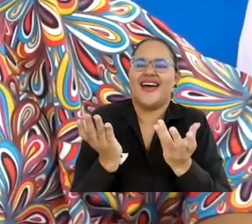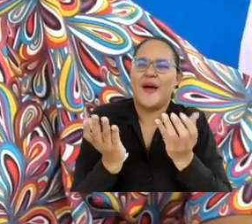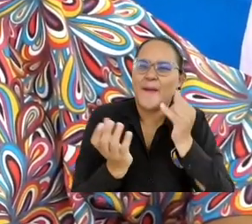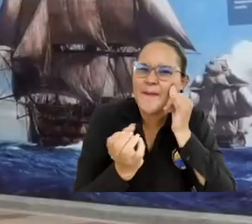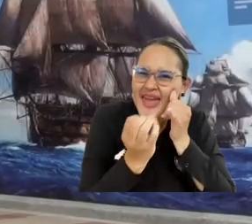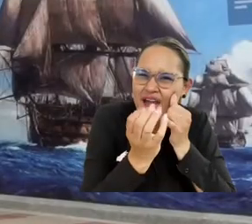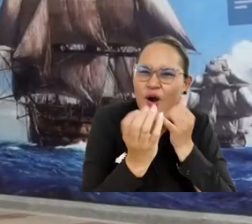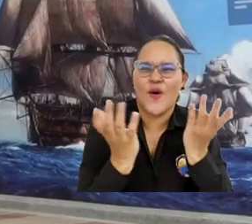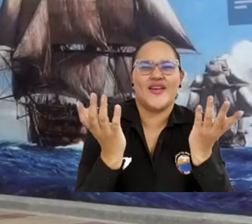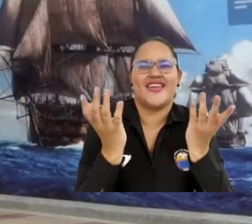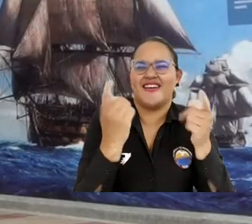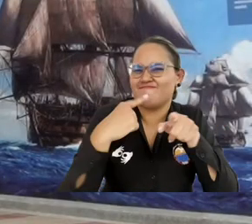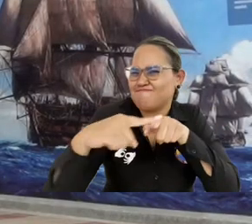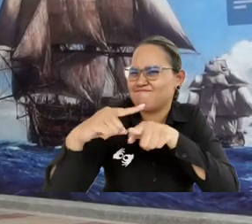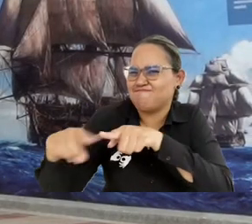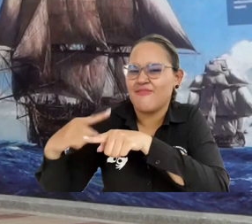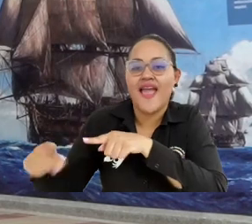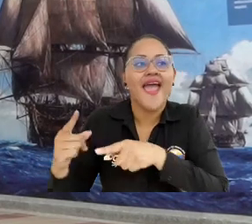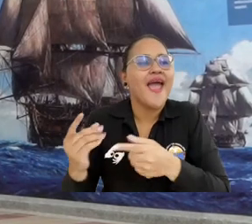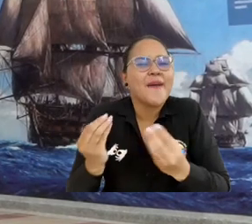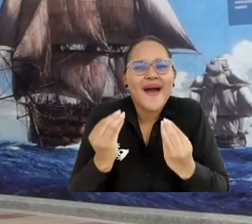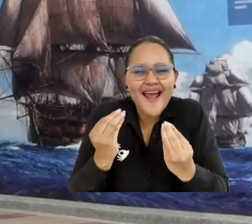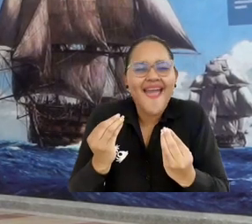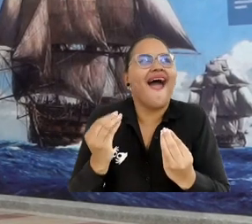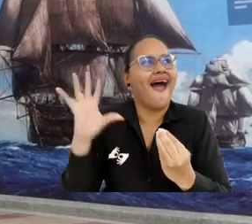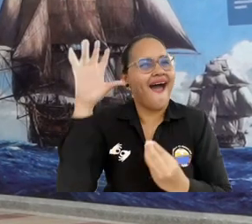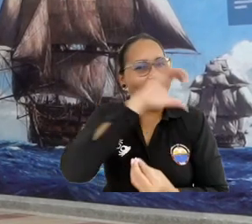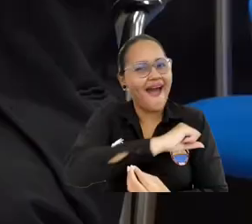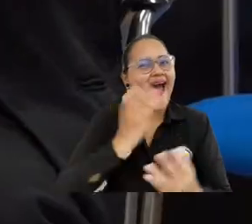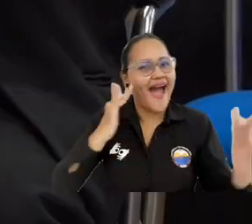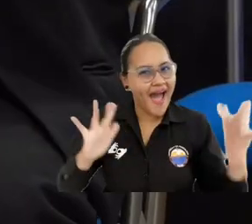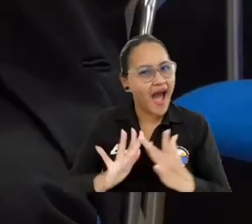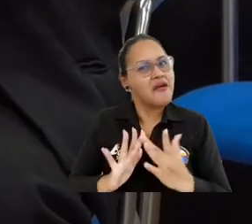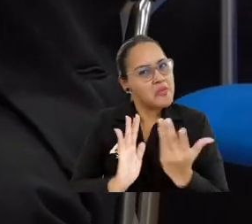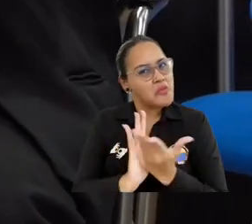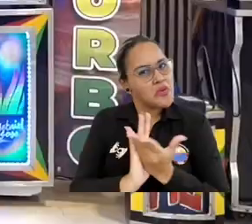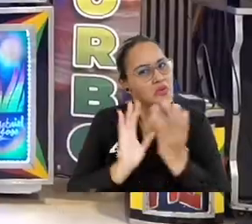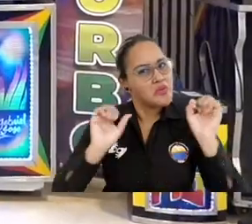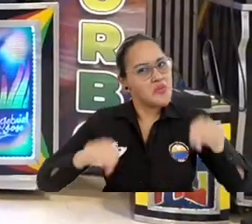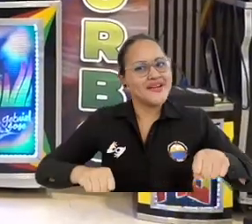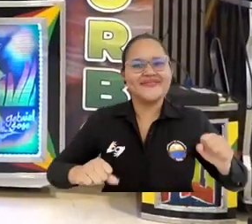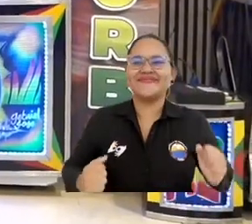pedagogía, que pueden promover nuevas experiencias y formas de hacer la educación.